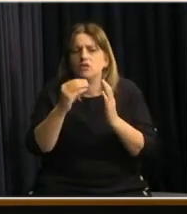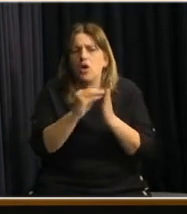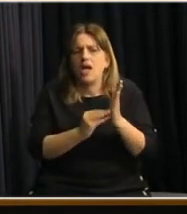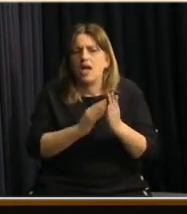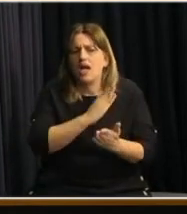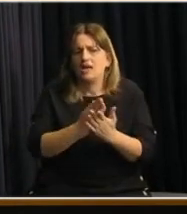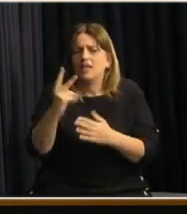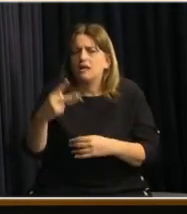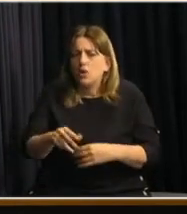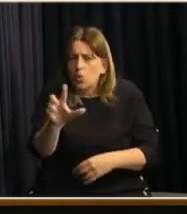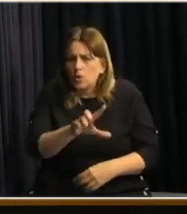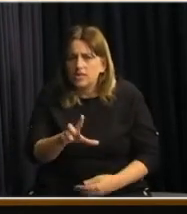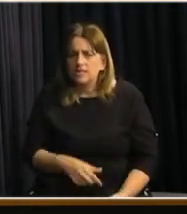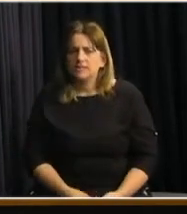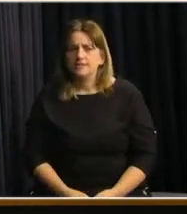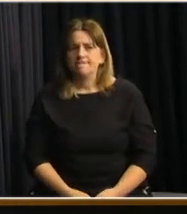lunes?